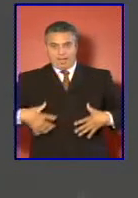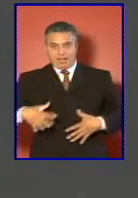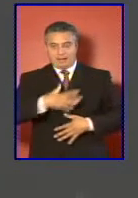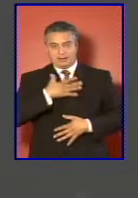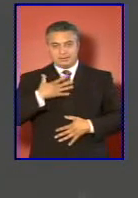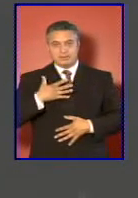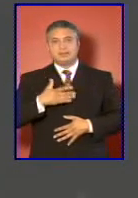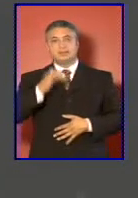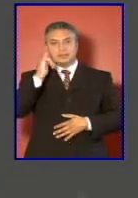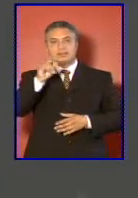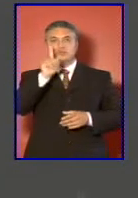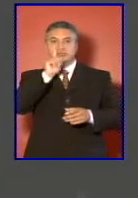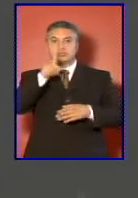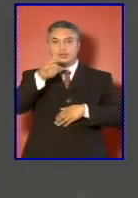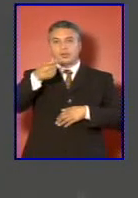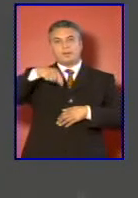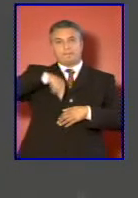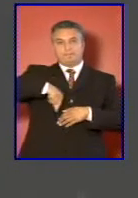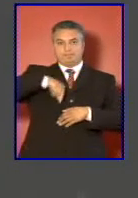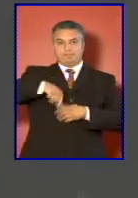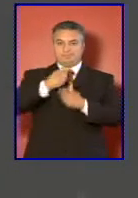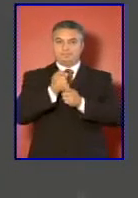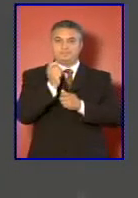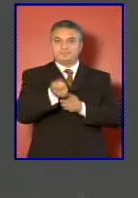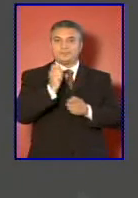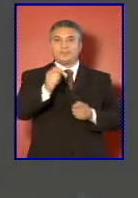y con previsión en Capredena.